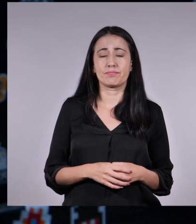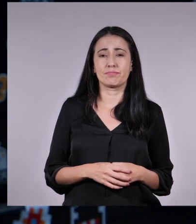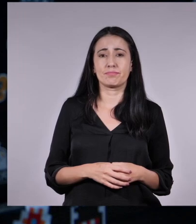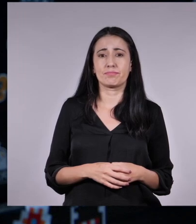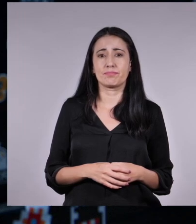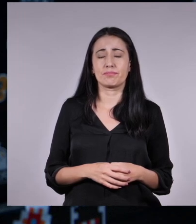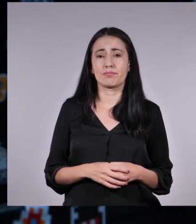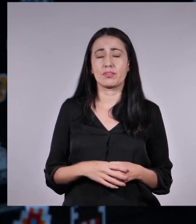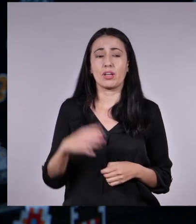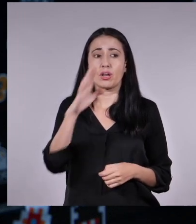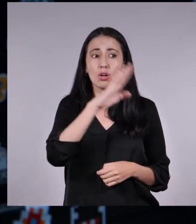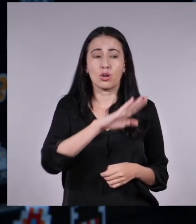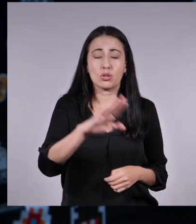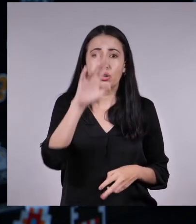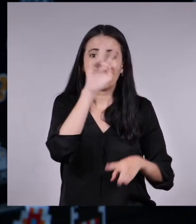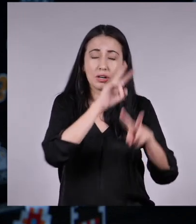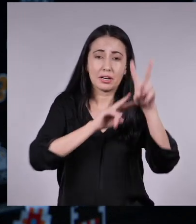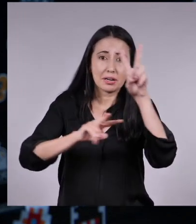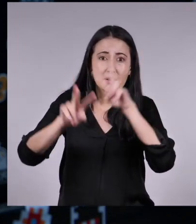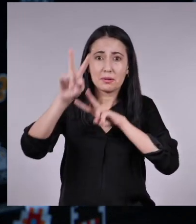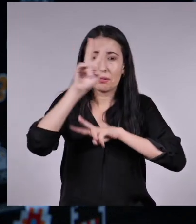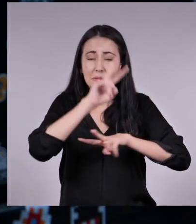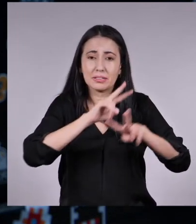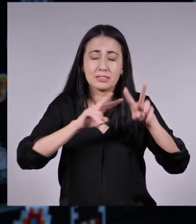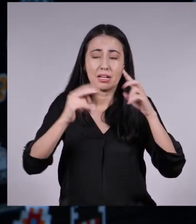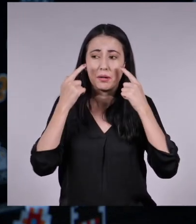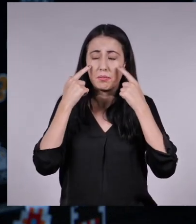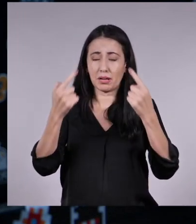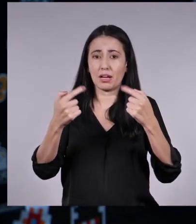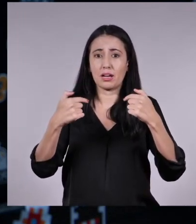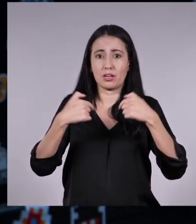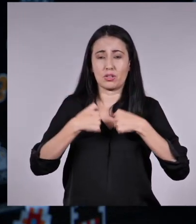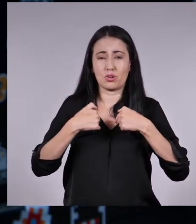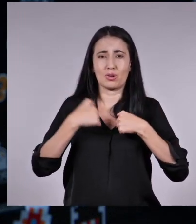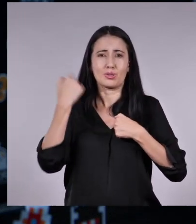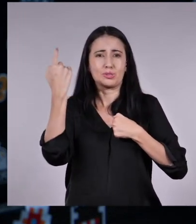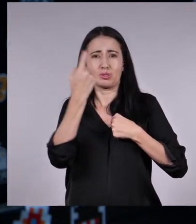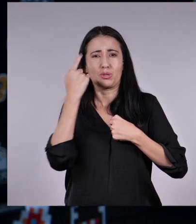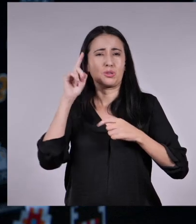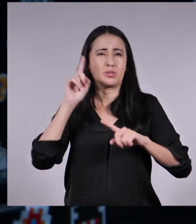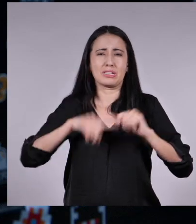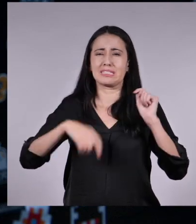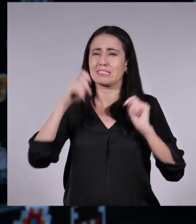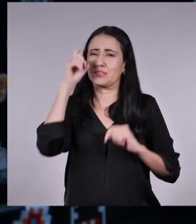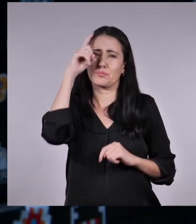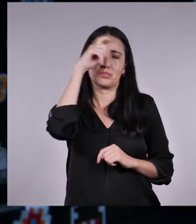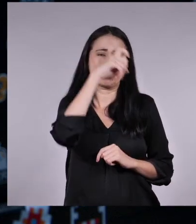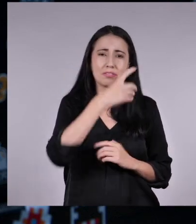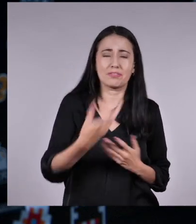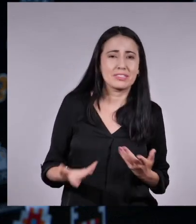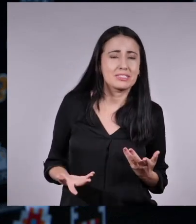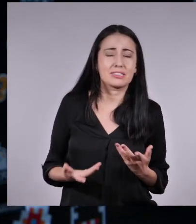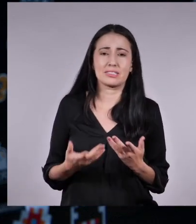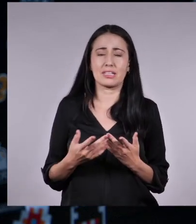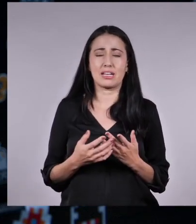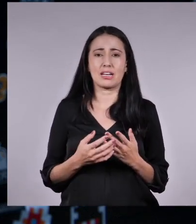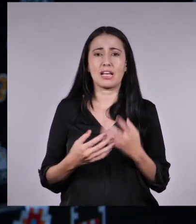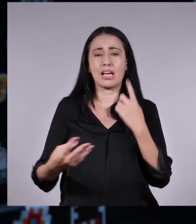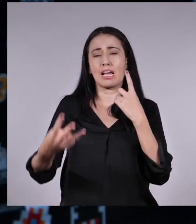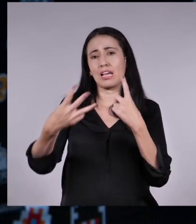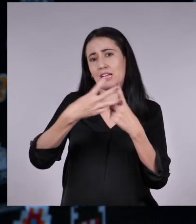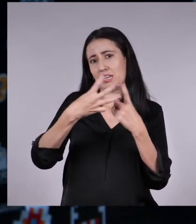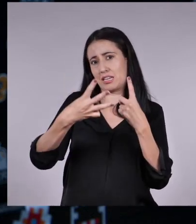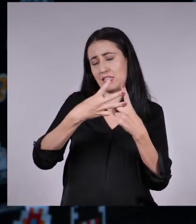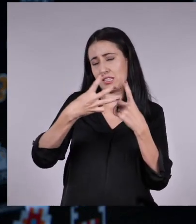Saben, mientras revisaba las redes de estos influencers, estaba pensando en que el internet es una herramienta increíble y